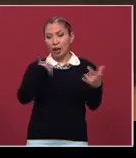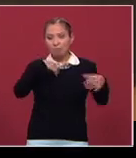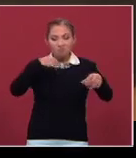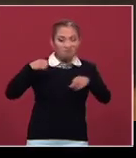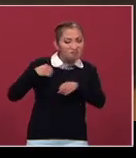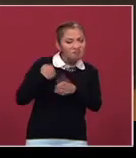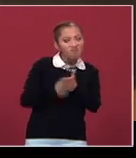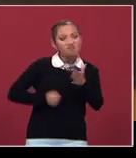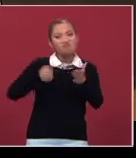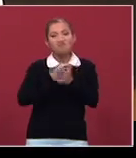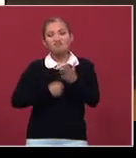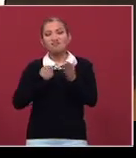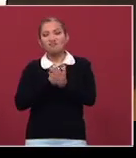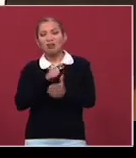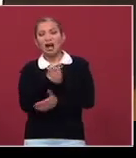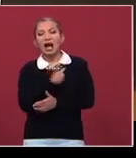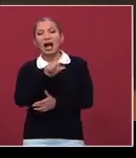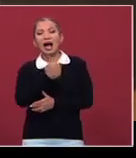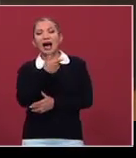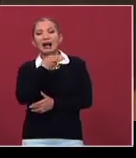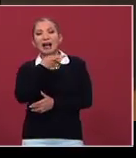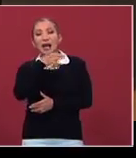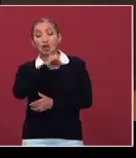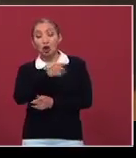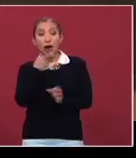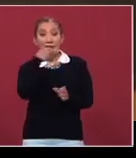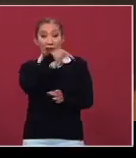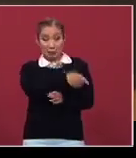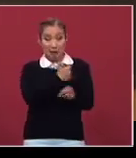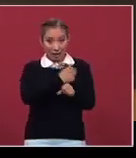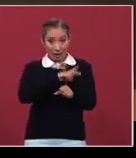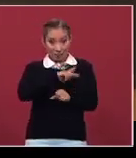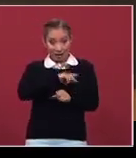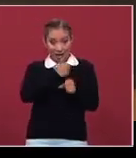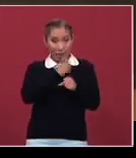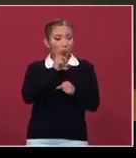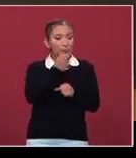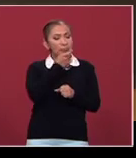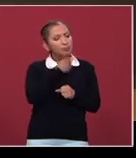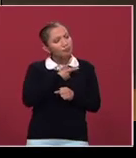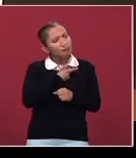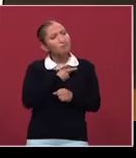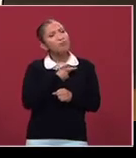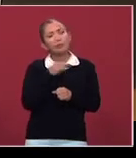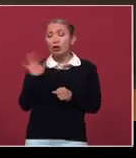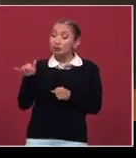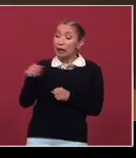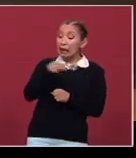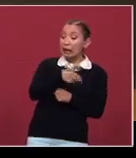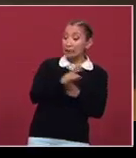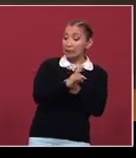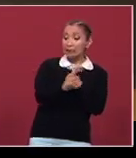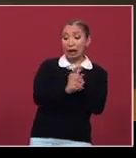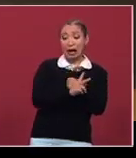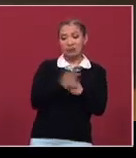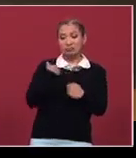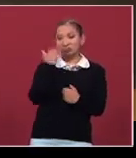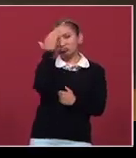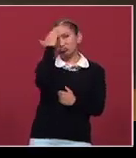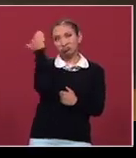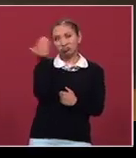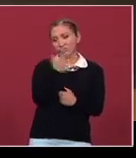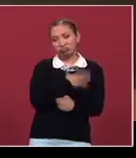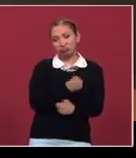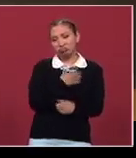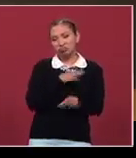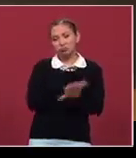movimiento obrero de este país, y él desde niña me hizo ver una cosa, dice, este país es trágico, hija,